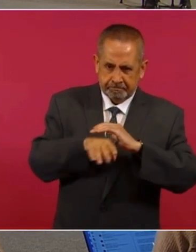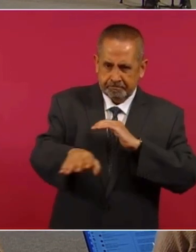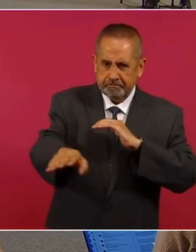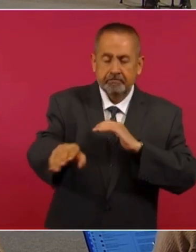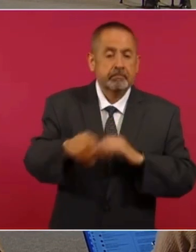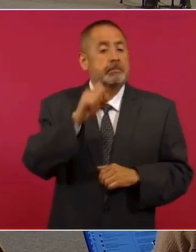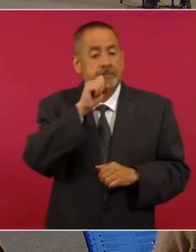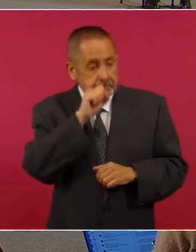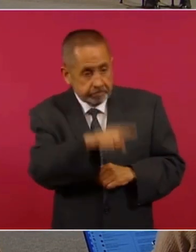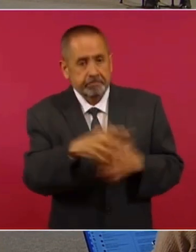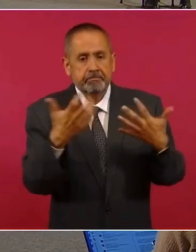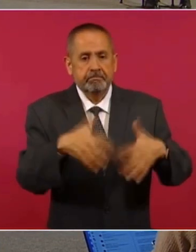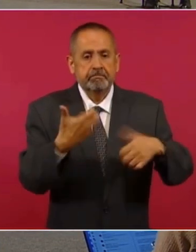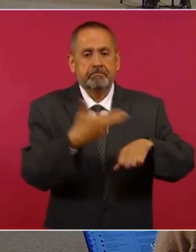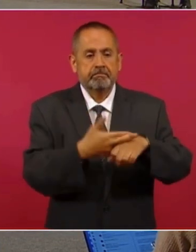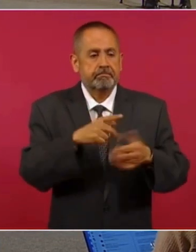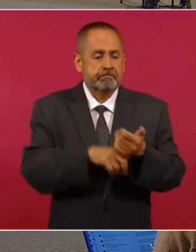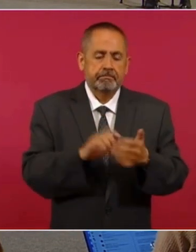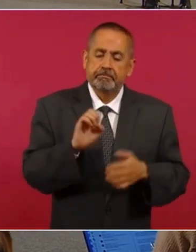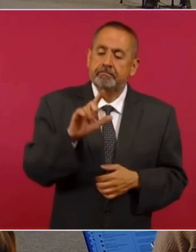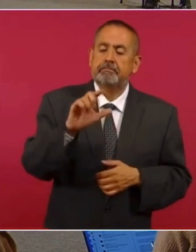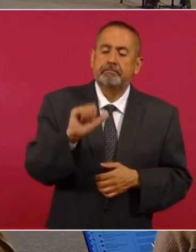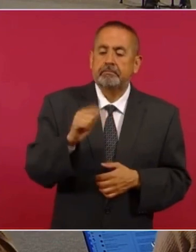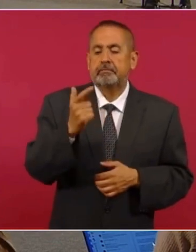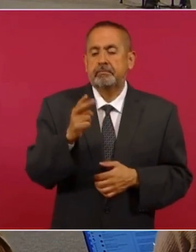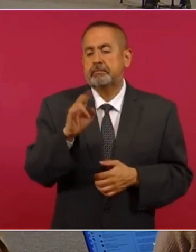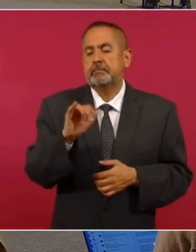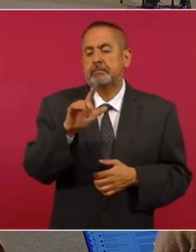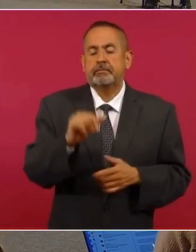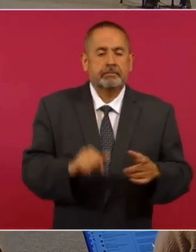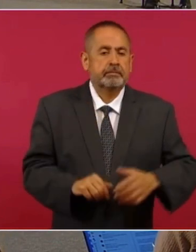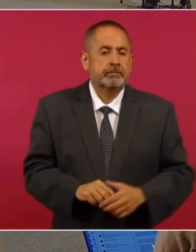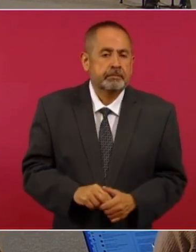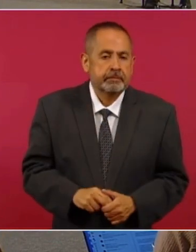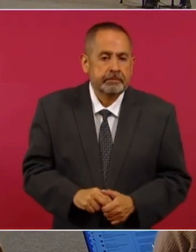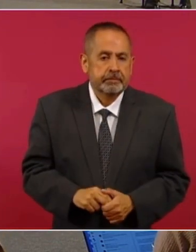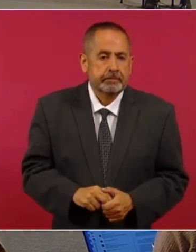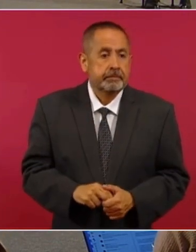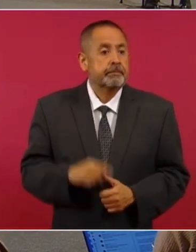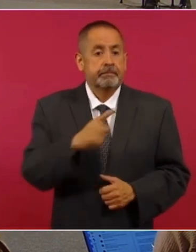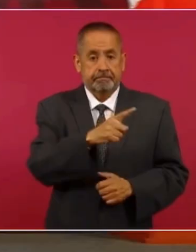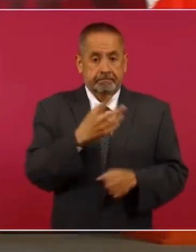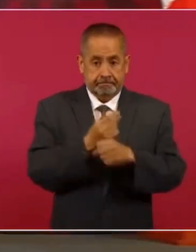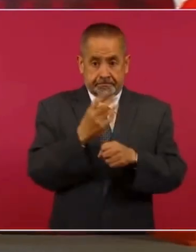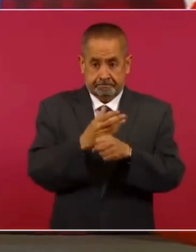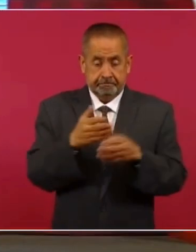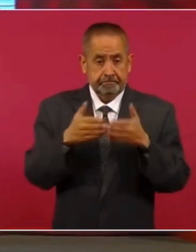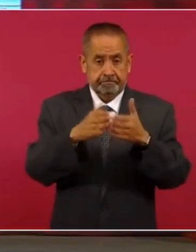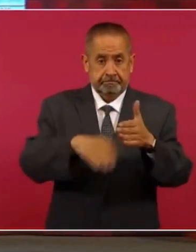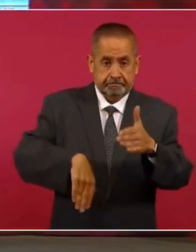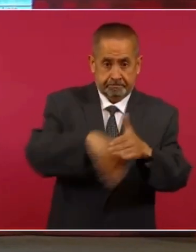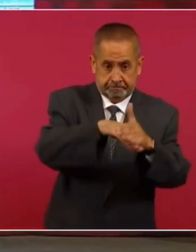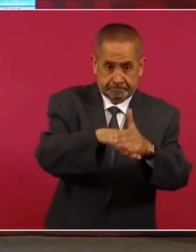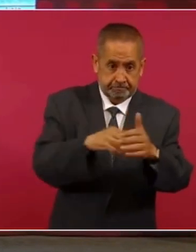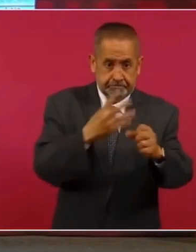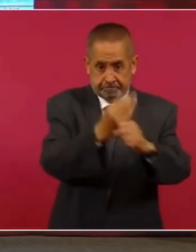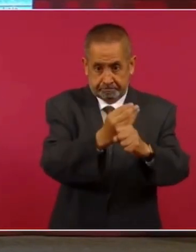la hace también esta empresa. Entonces, no sólo hace los puertos estos,